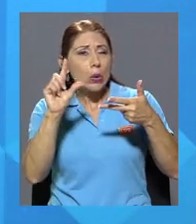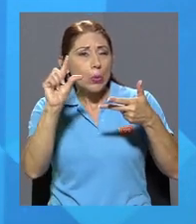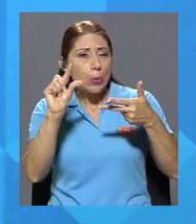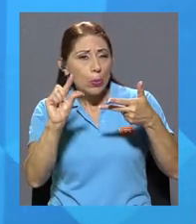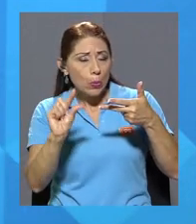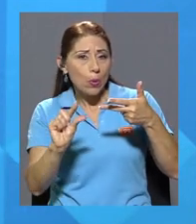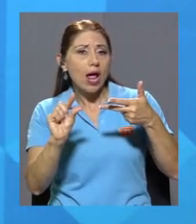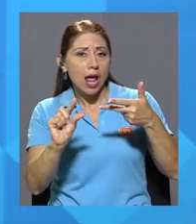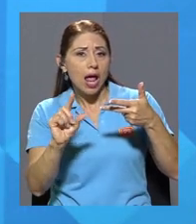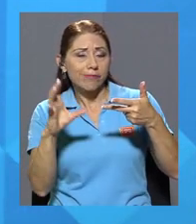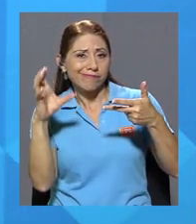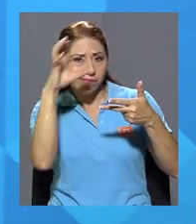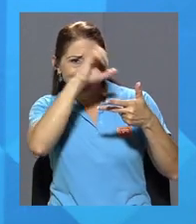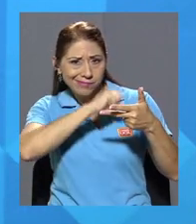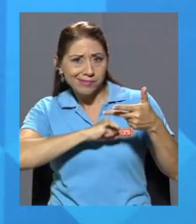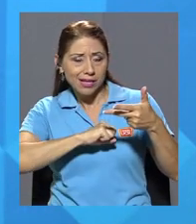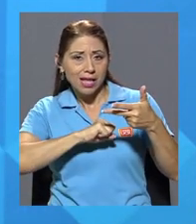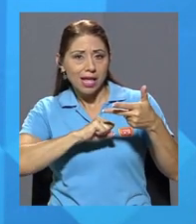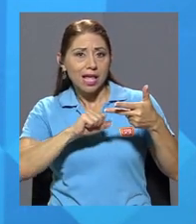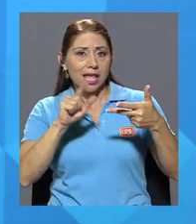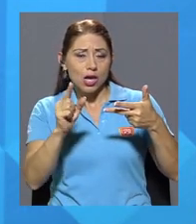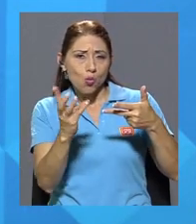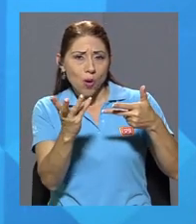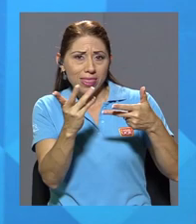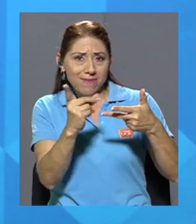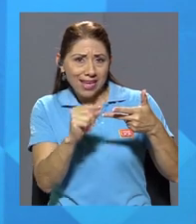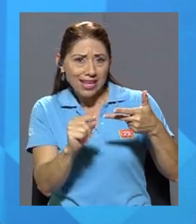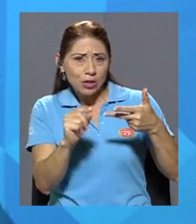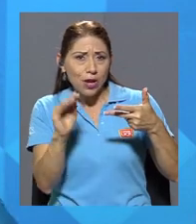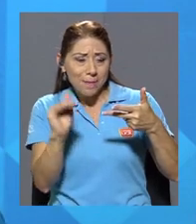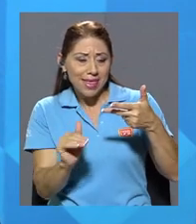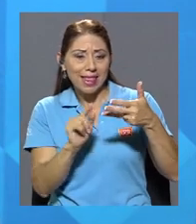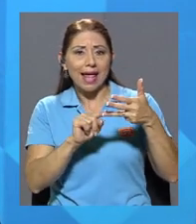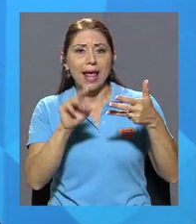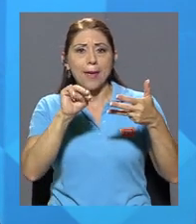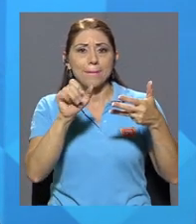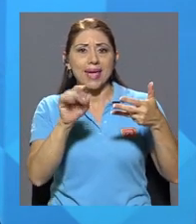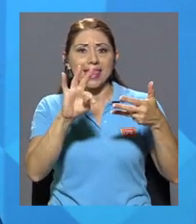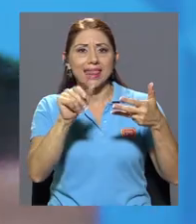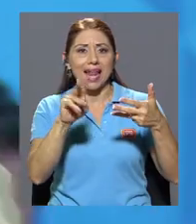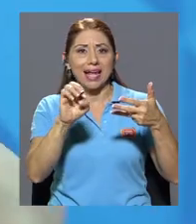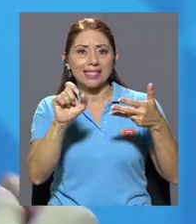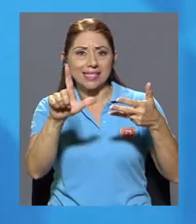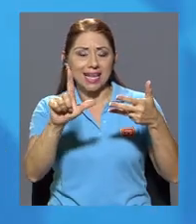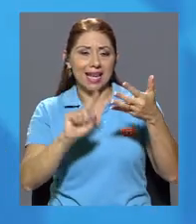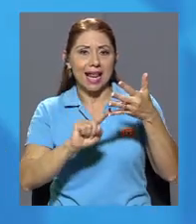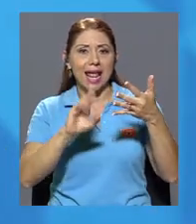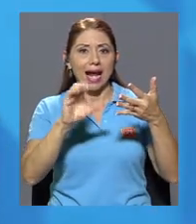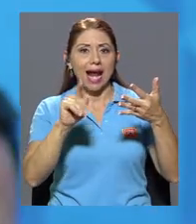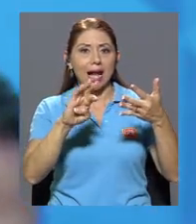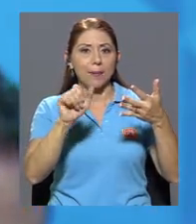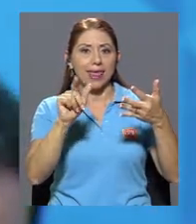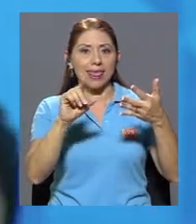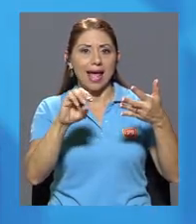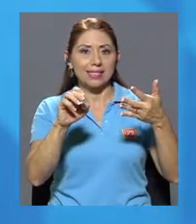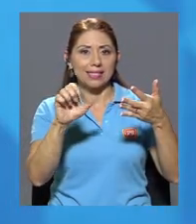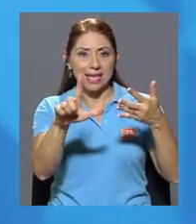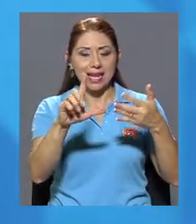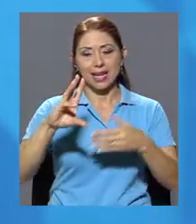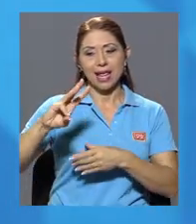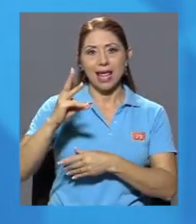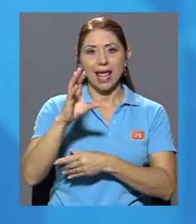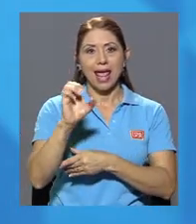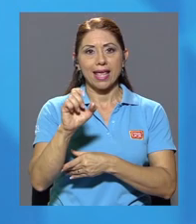número o cantidad de detecciones y cuantificaciones, metalaxil, carbendacin y hexacinol.